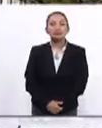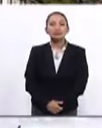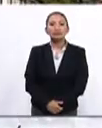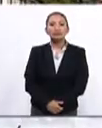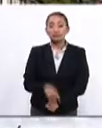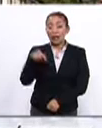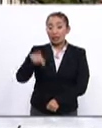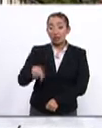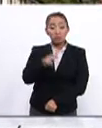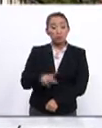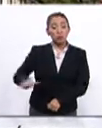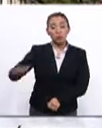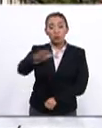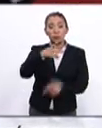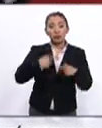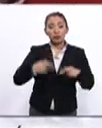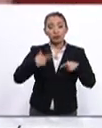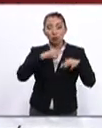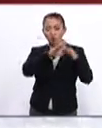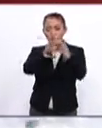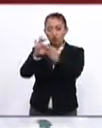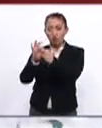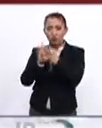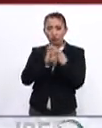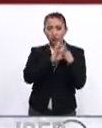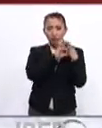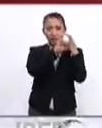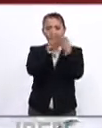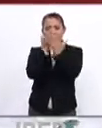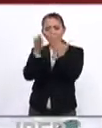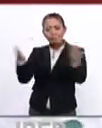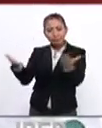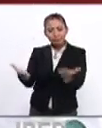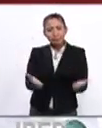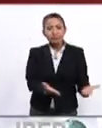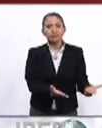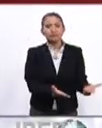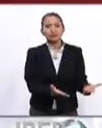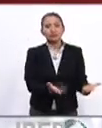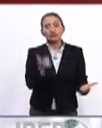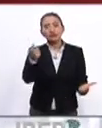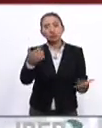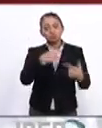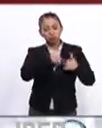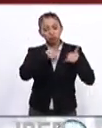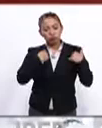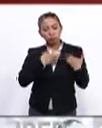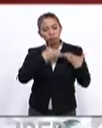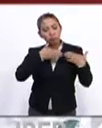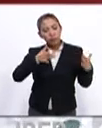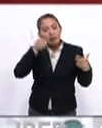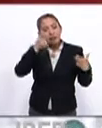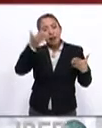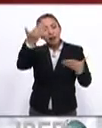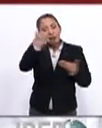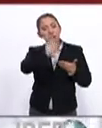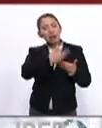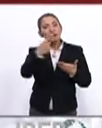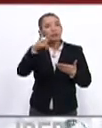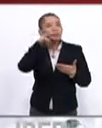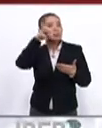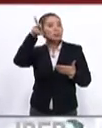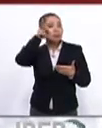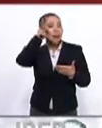Nuestro pueblo en unidad abre sus puertas y su corazón para recibir a su